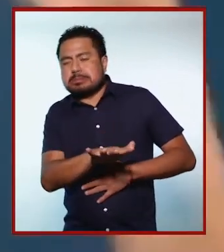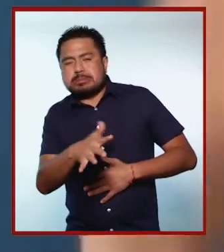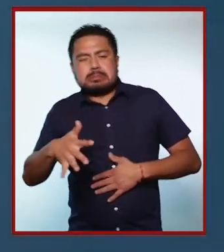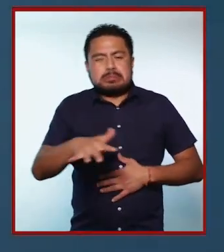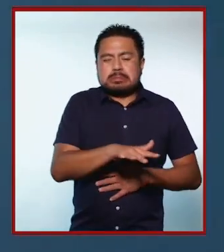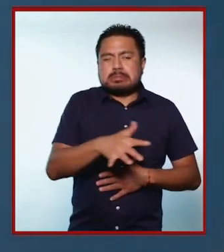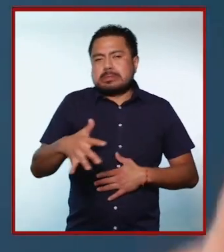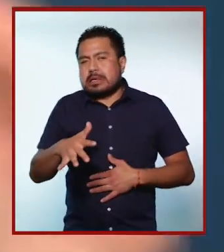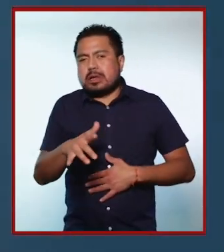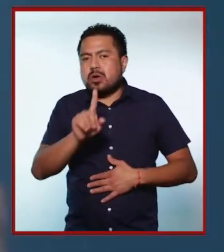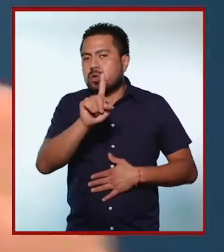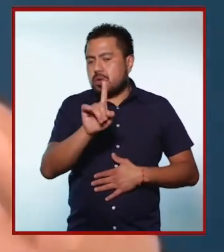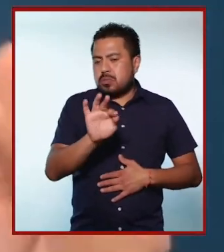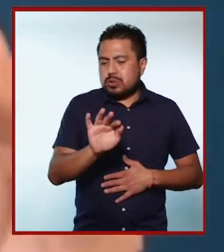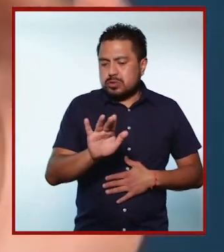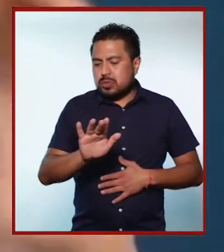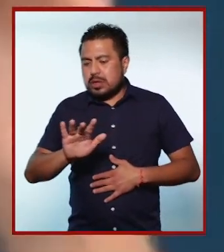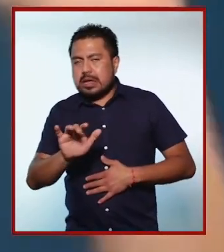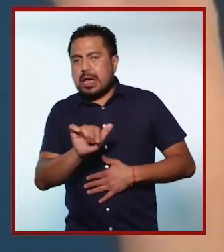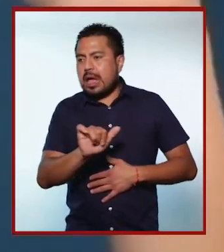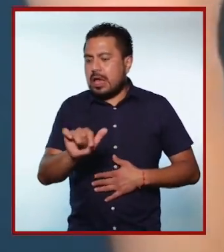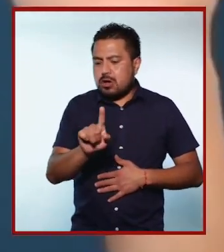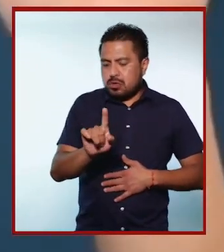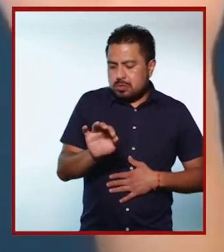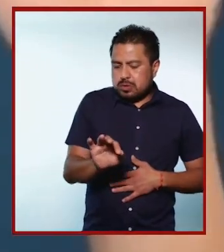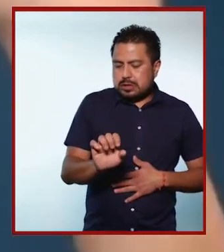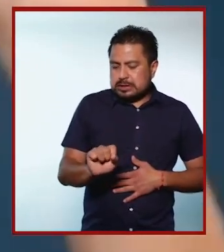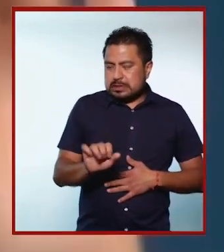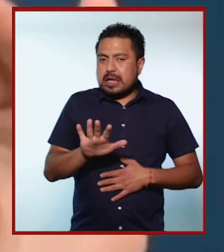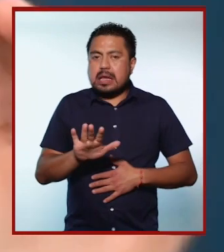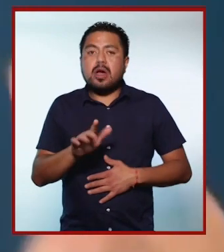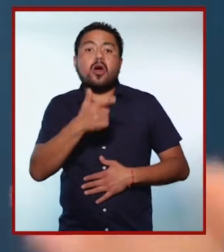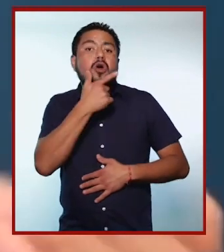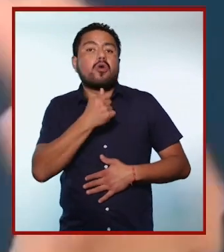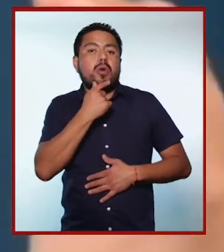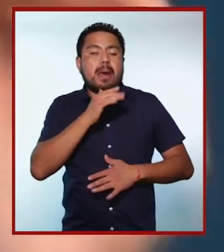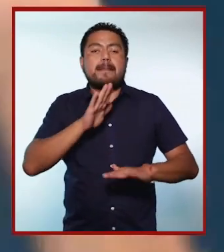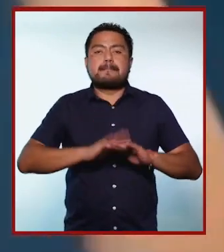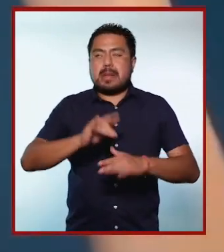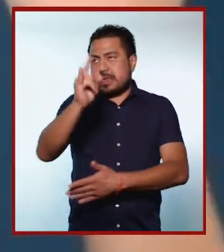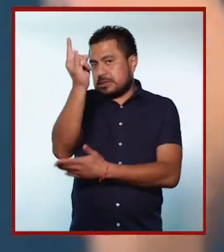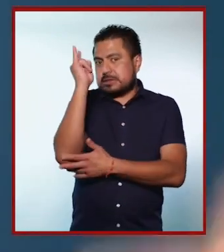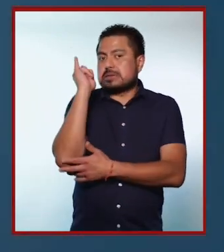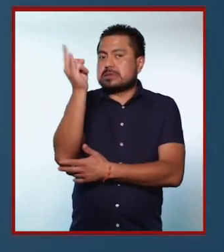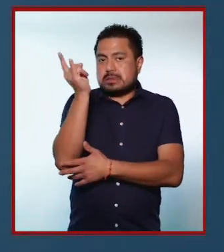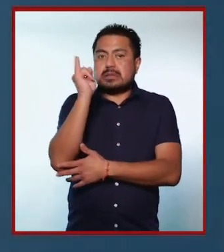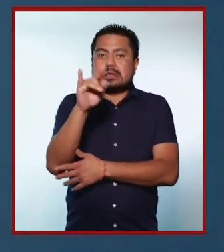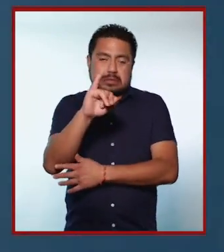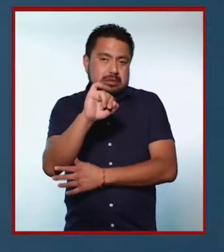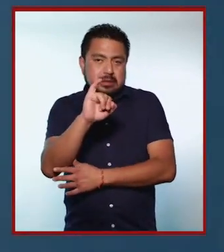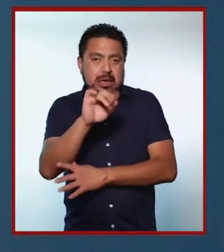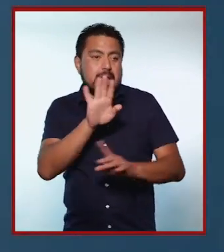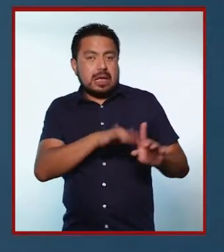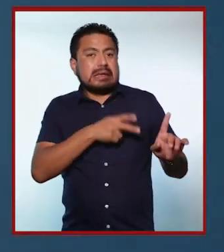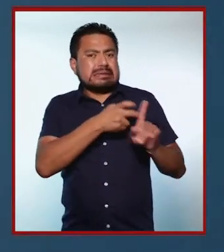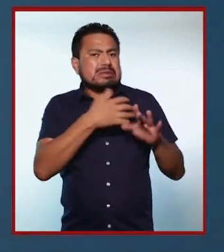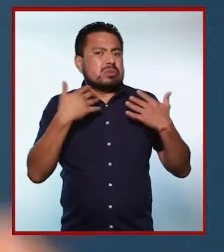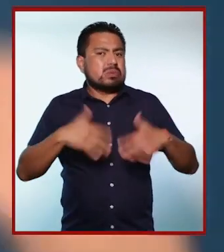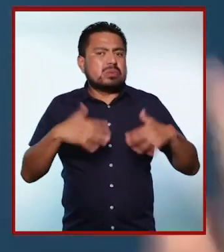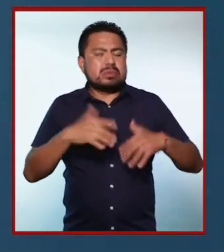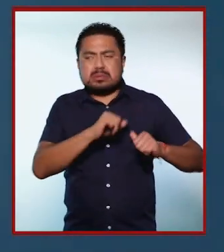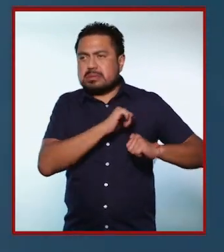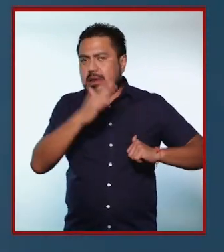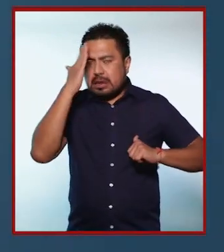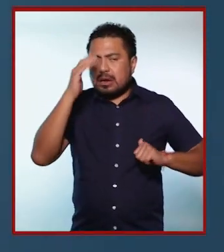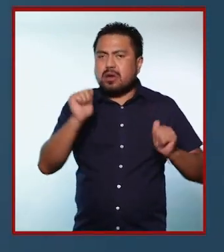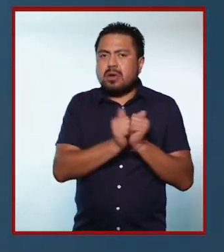más o menos estamos entre el 1.55, 1.65 en promedio. En el caso de los hombres son un poco más altos. Entonces, eso